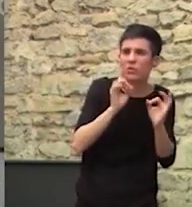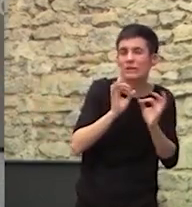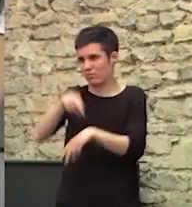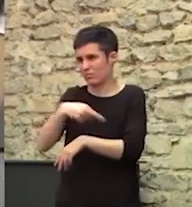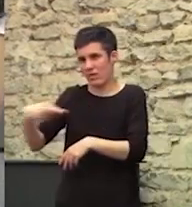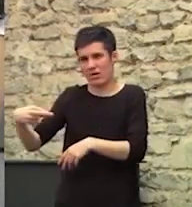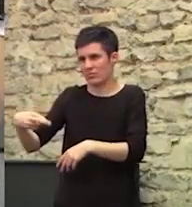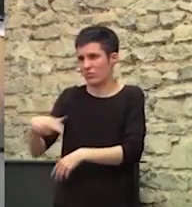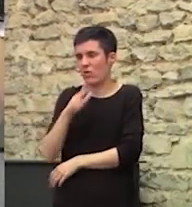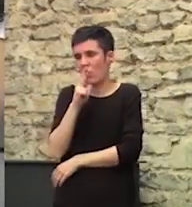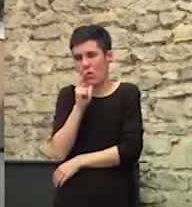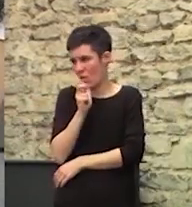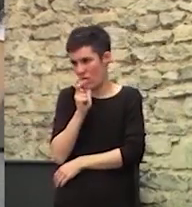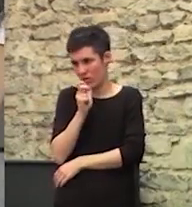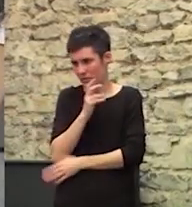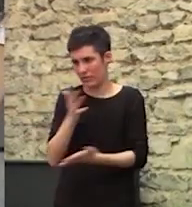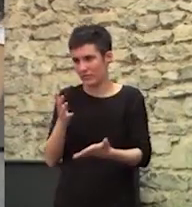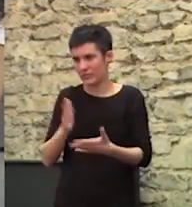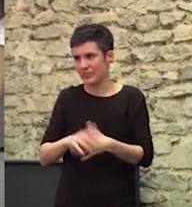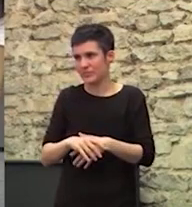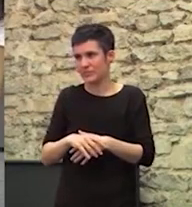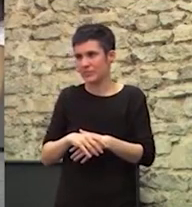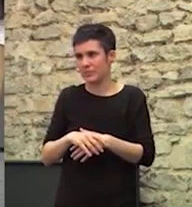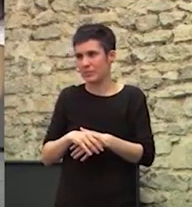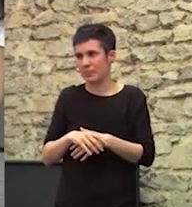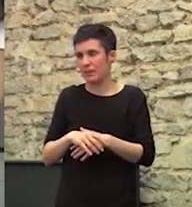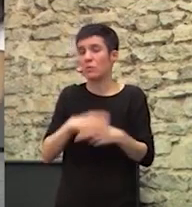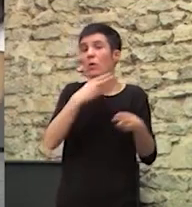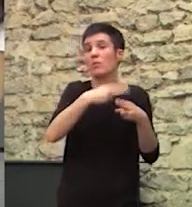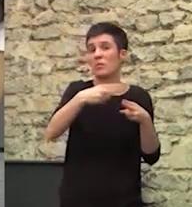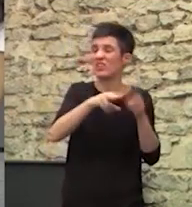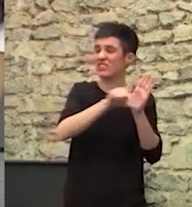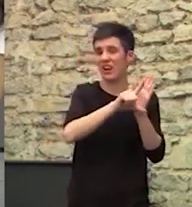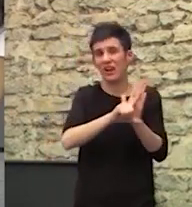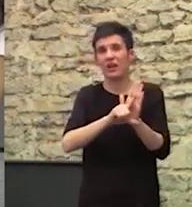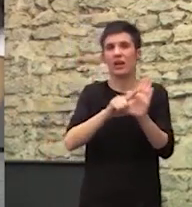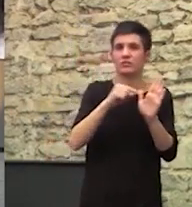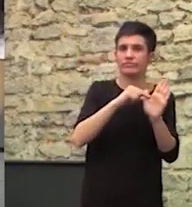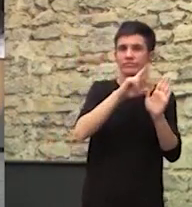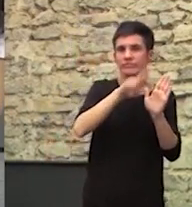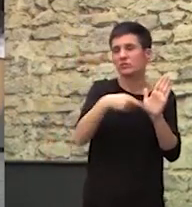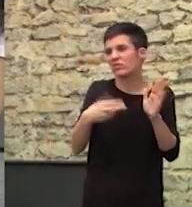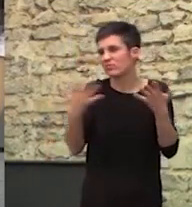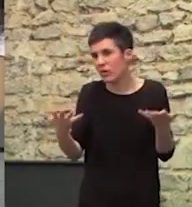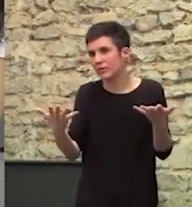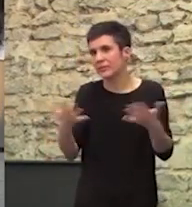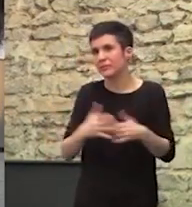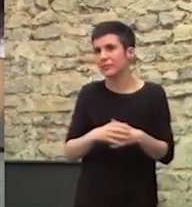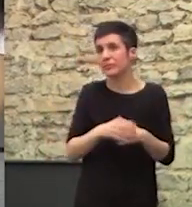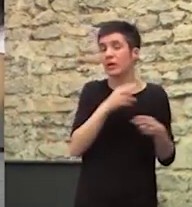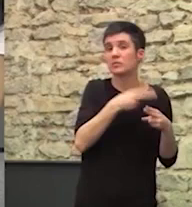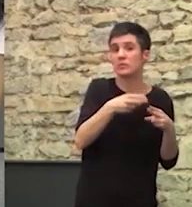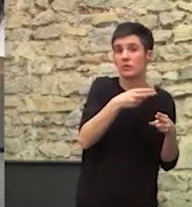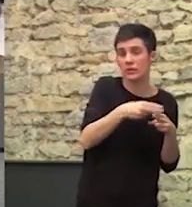gitanas El análisis de las políticas El resultado fue Que las